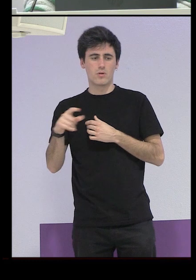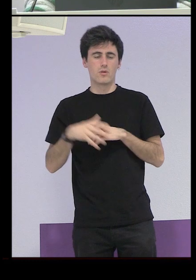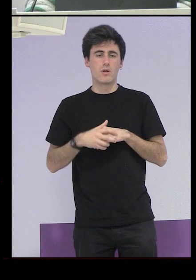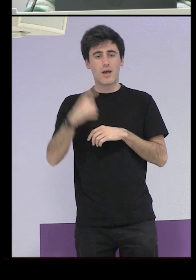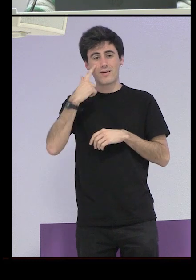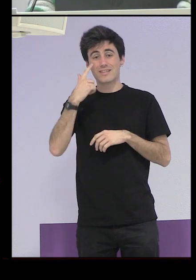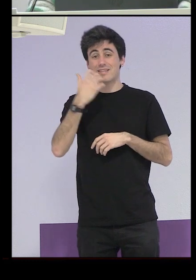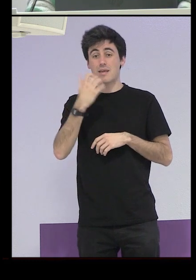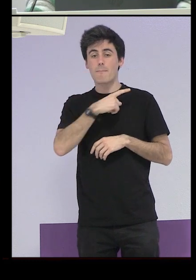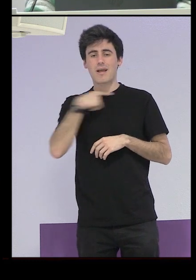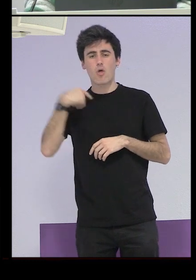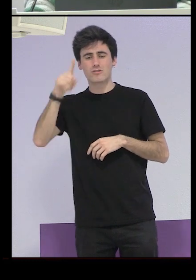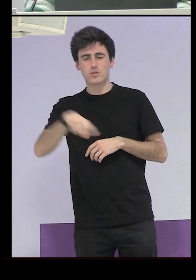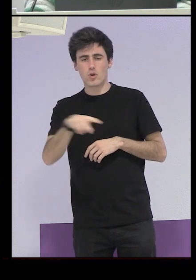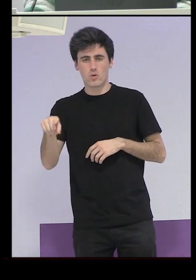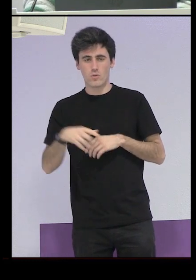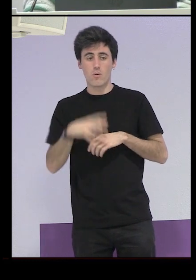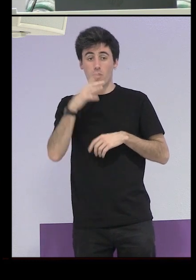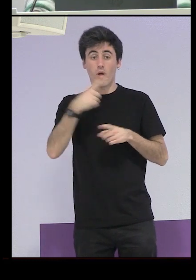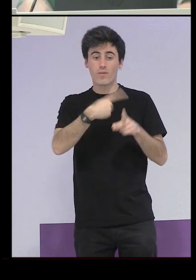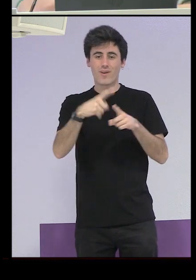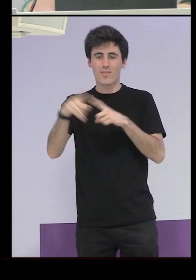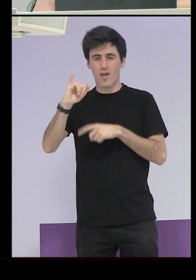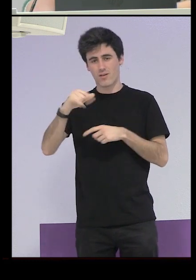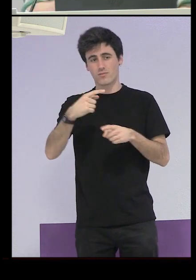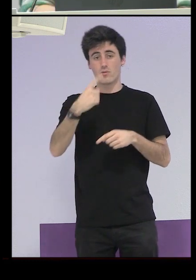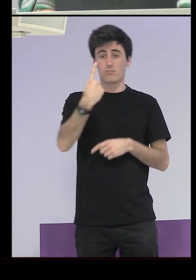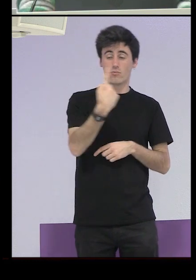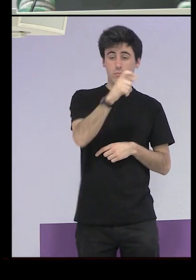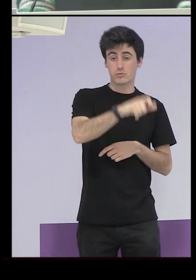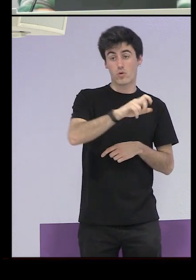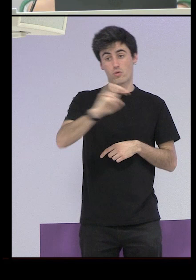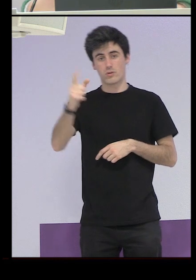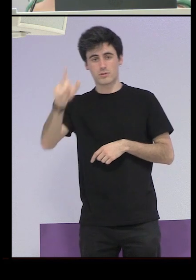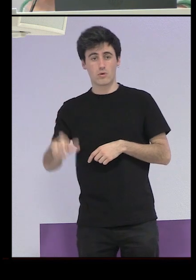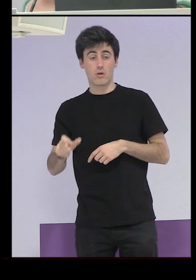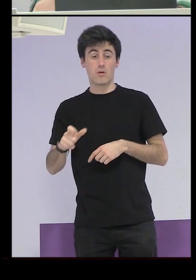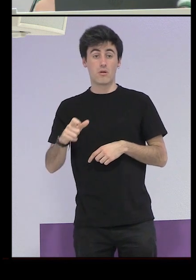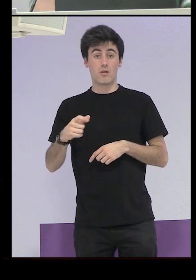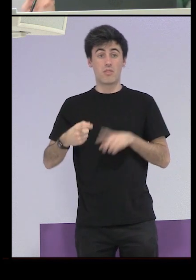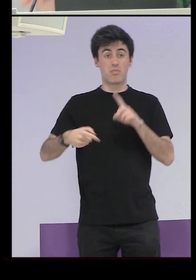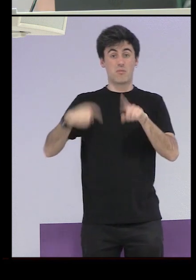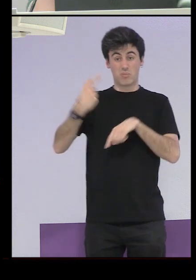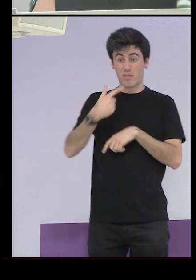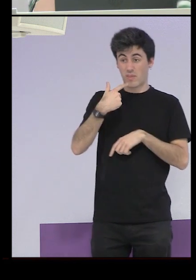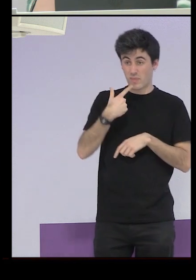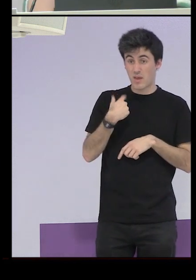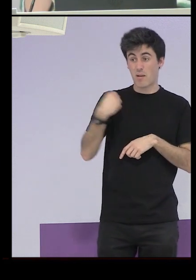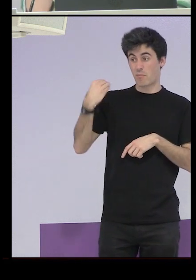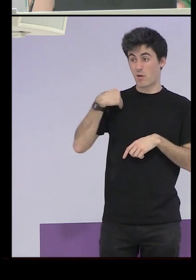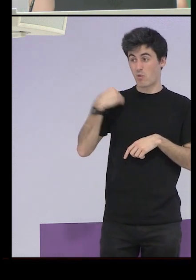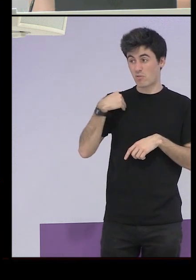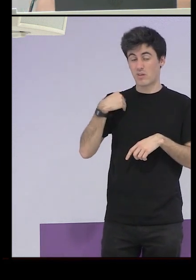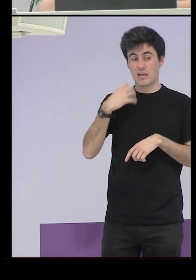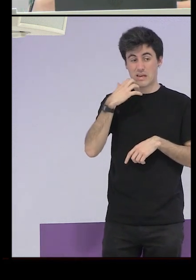porque hay mucha diferencia en el trato con unas y con otras y luego es que han preguntado con mala baba yo no sé que le podrían preguntar para que digan estas